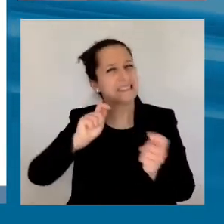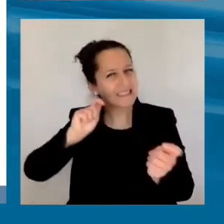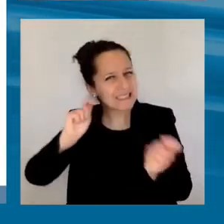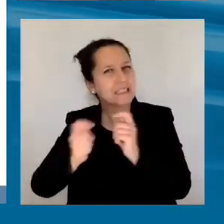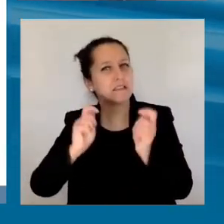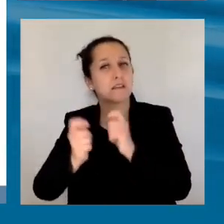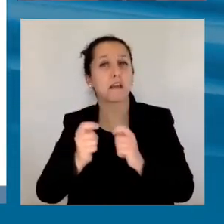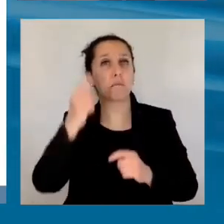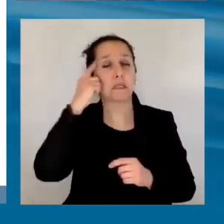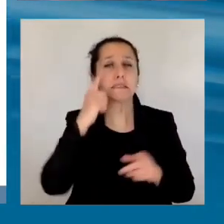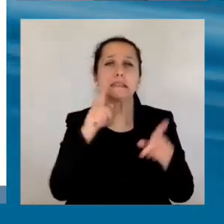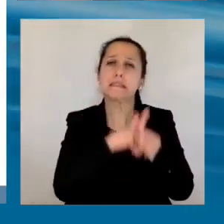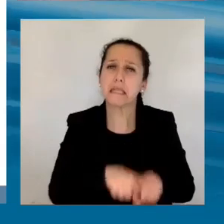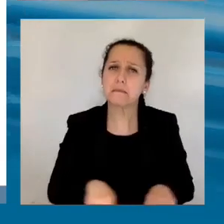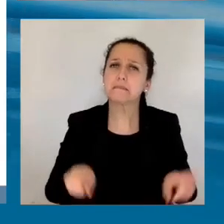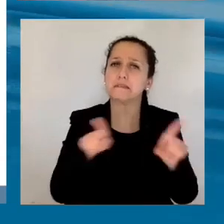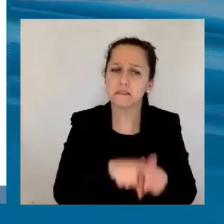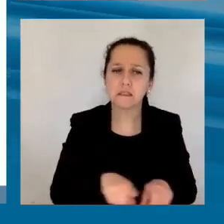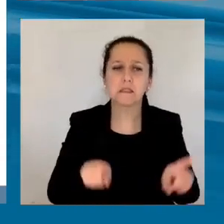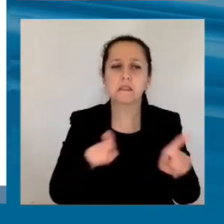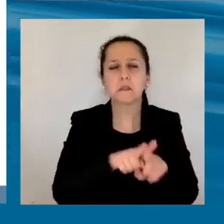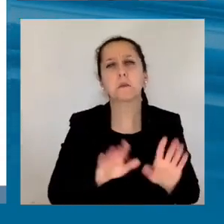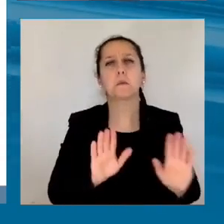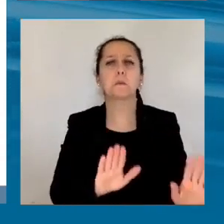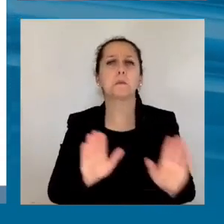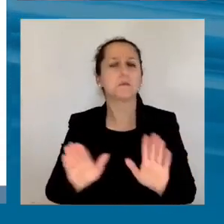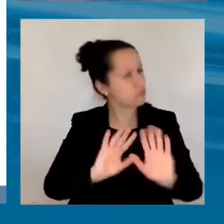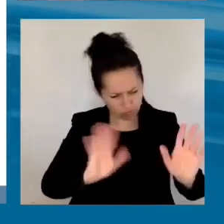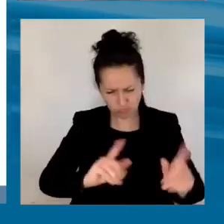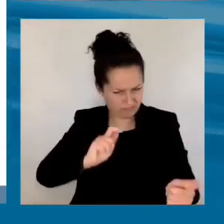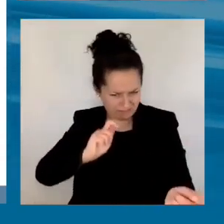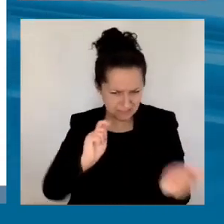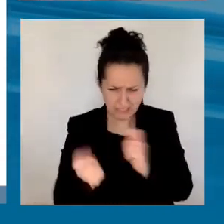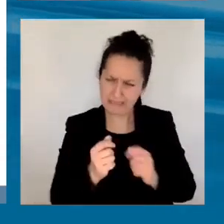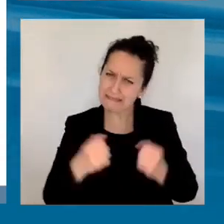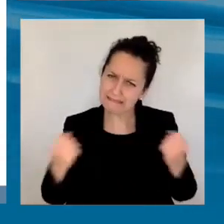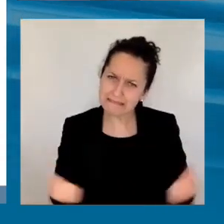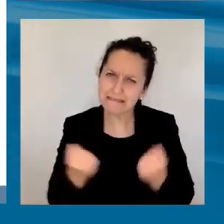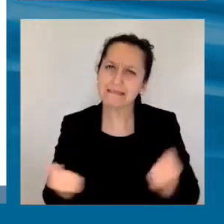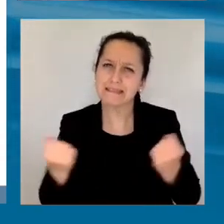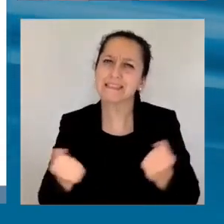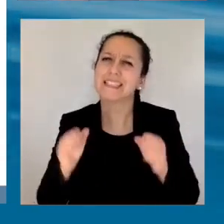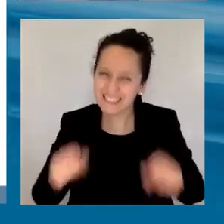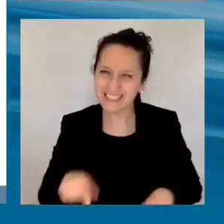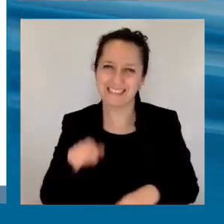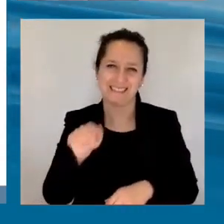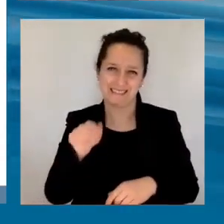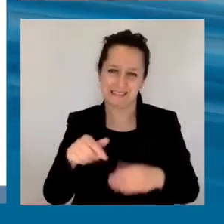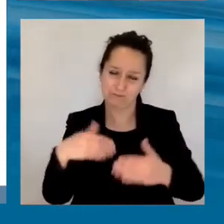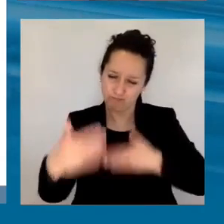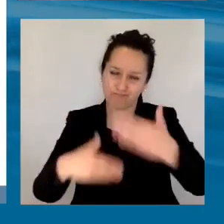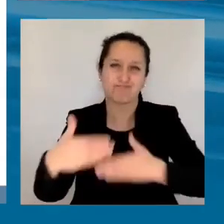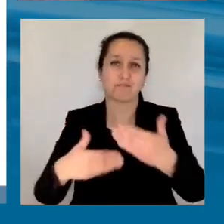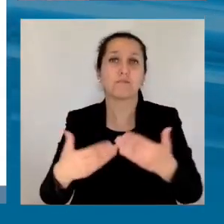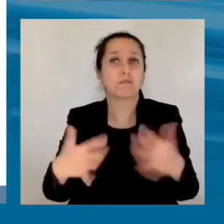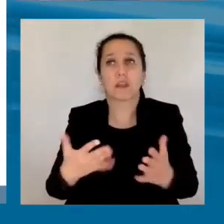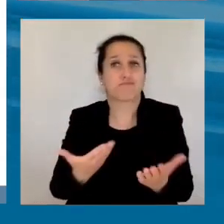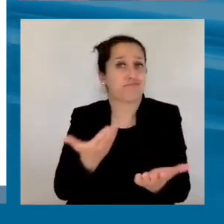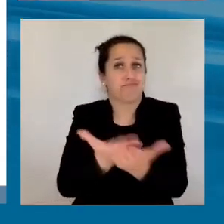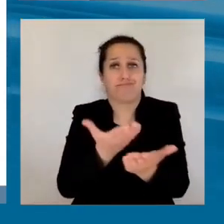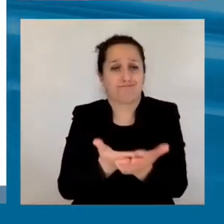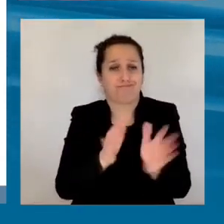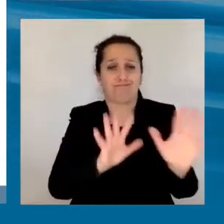que no ha funcionado suficiente, ya dije que hemos planteado estas 11 transformaciones y hemos planteado la pregunta de cómo